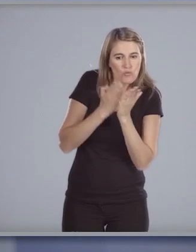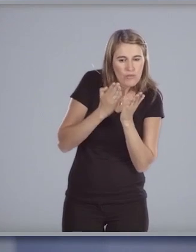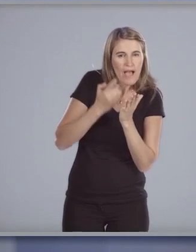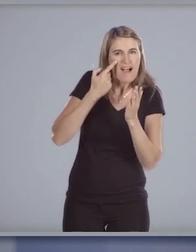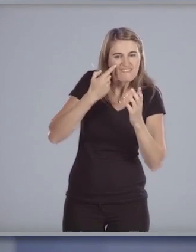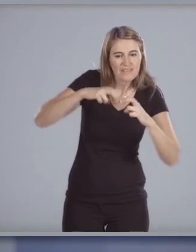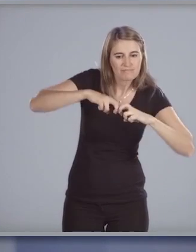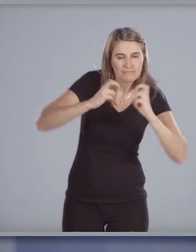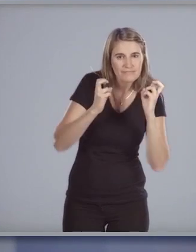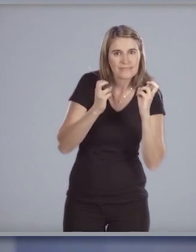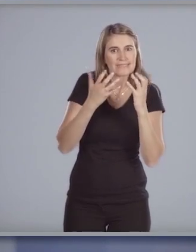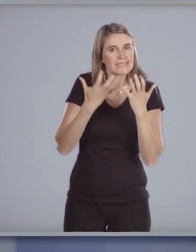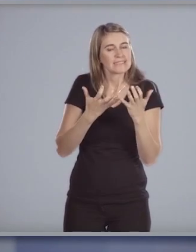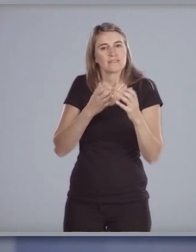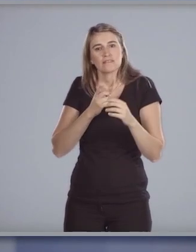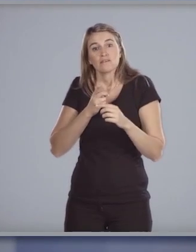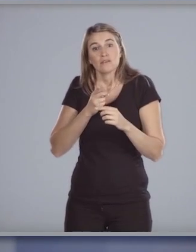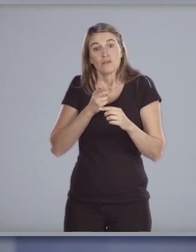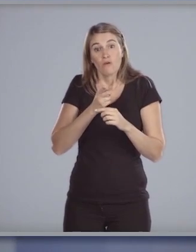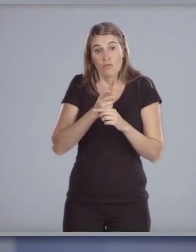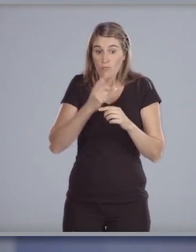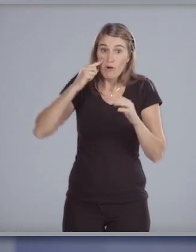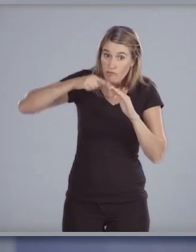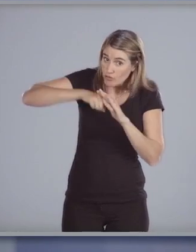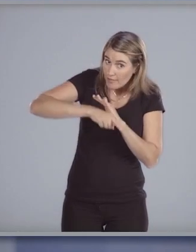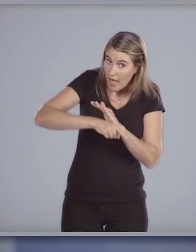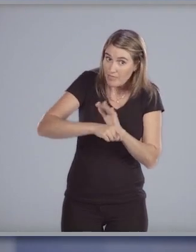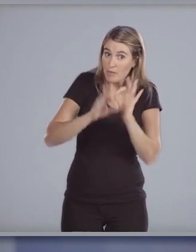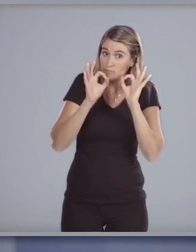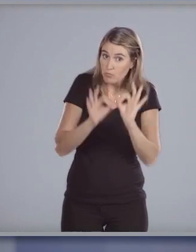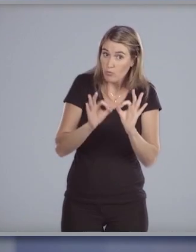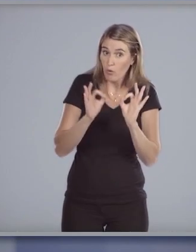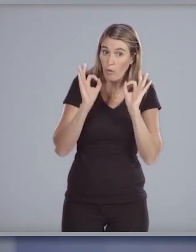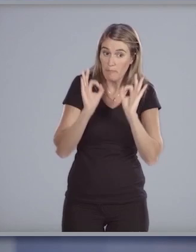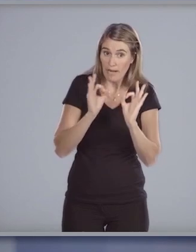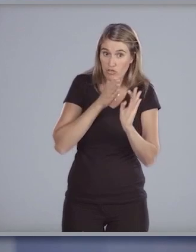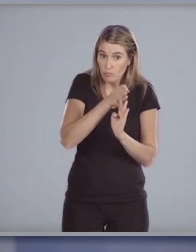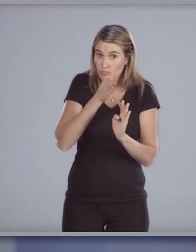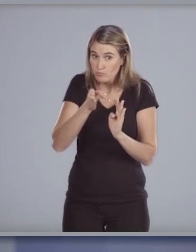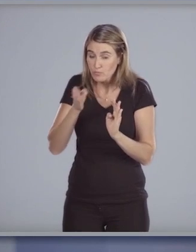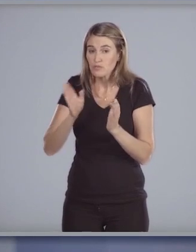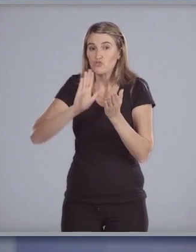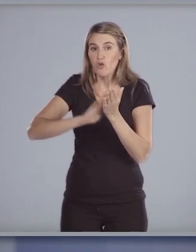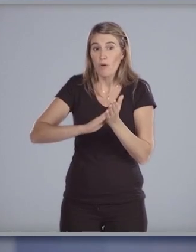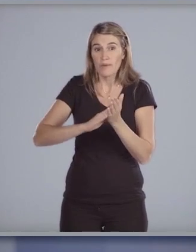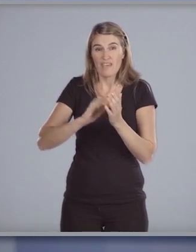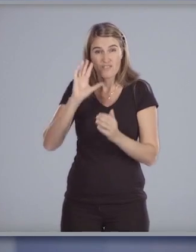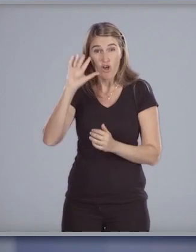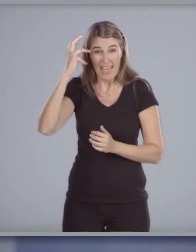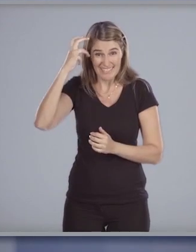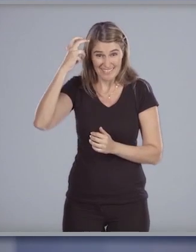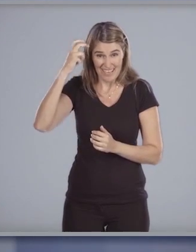toda su dimensión en profundidad y en toda su dimensión el fenómeno de la